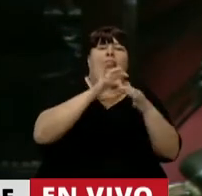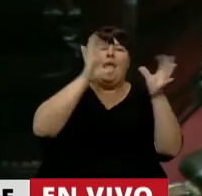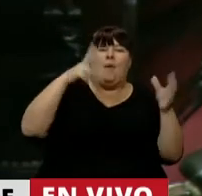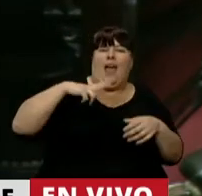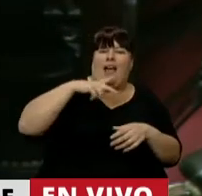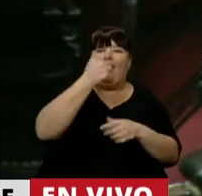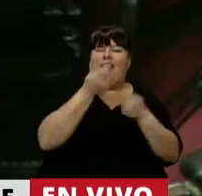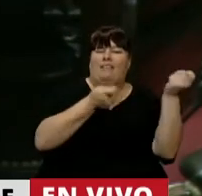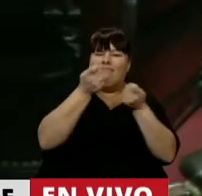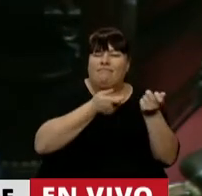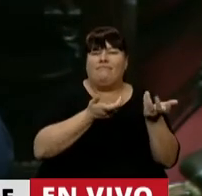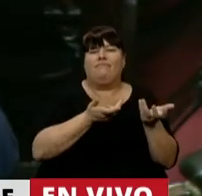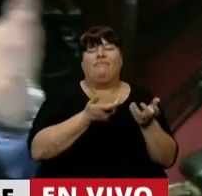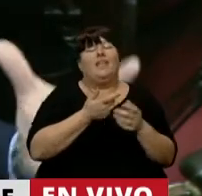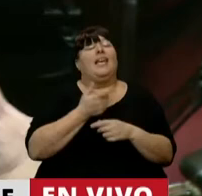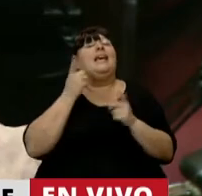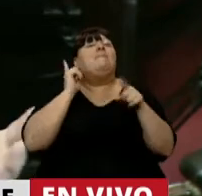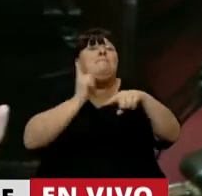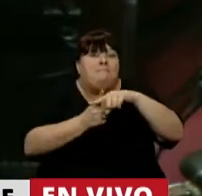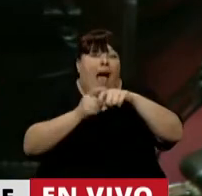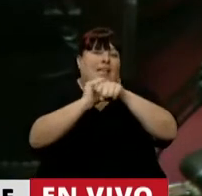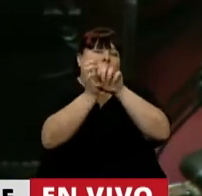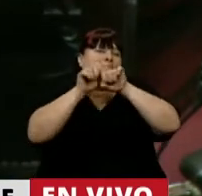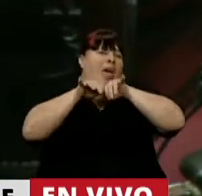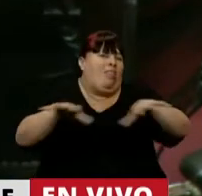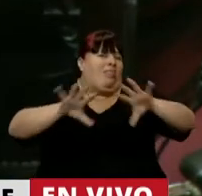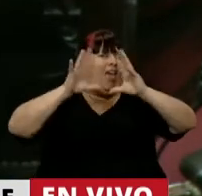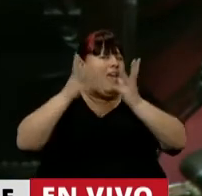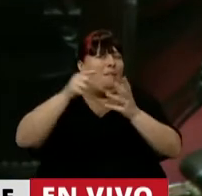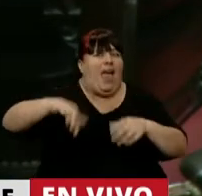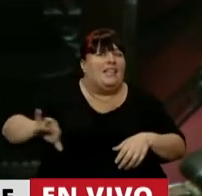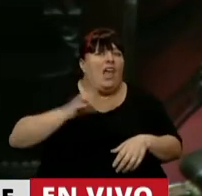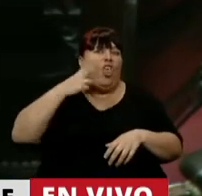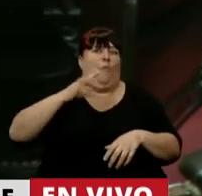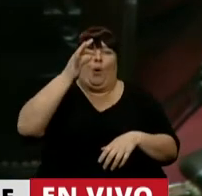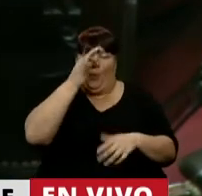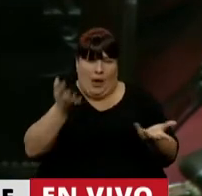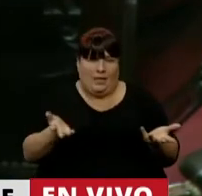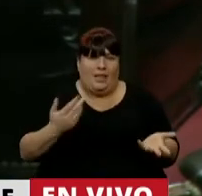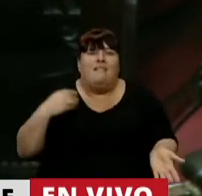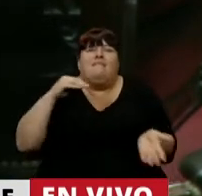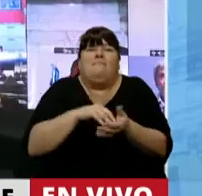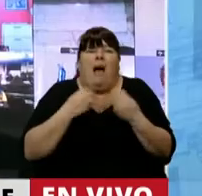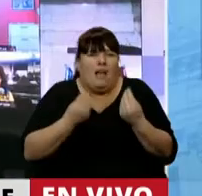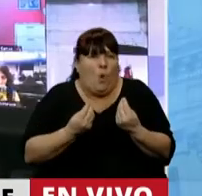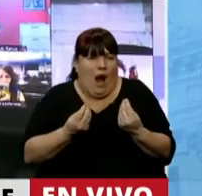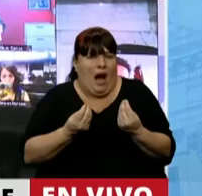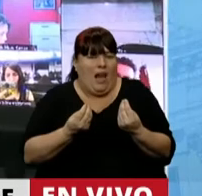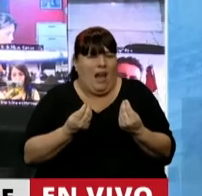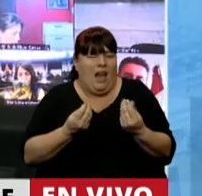liberales financieras. Y la pandemia que tuvimos en este año 2020. ¿Qué más podemos tener